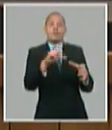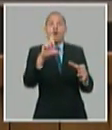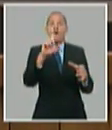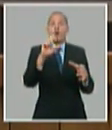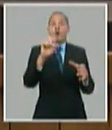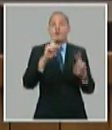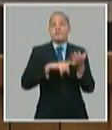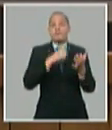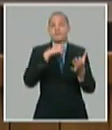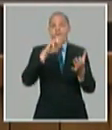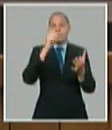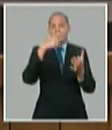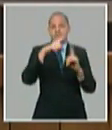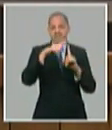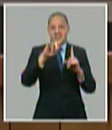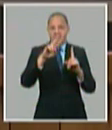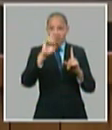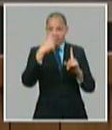no agropecuarias hasta el momento